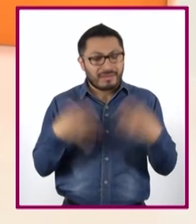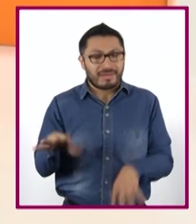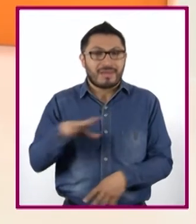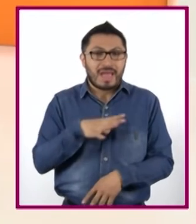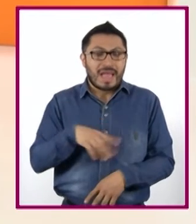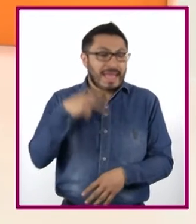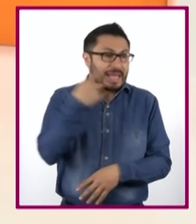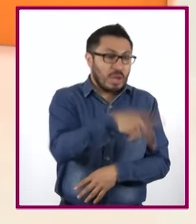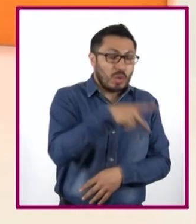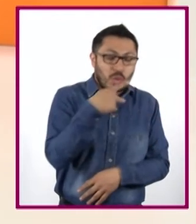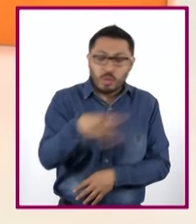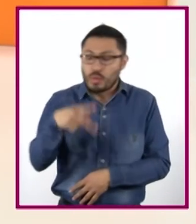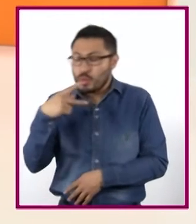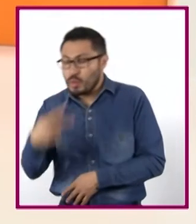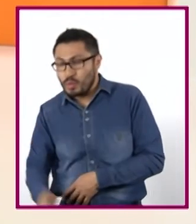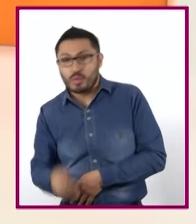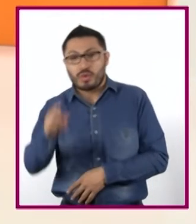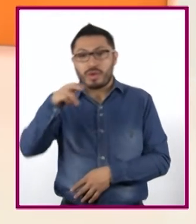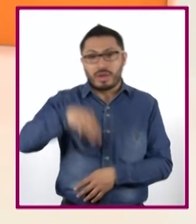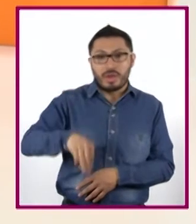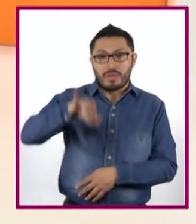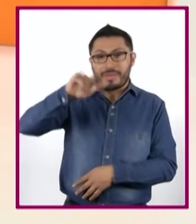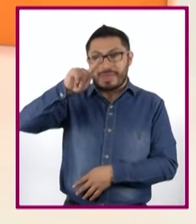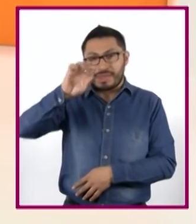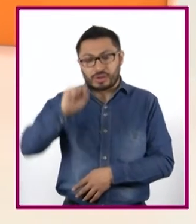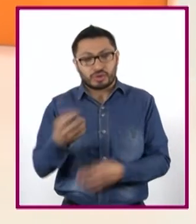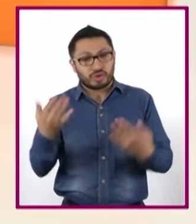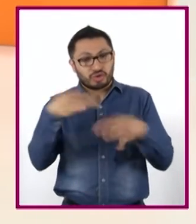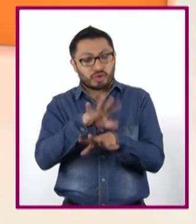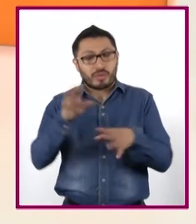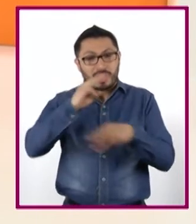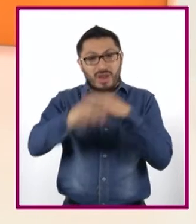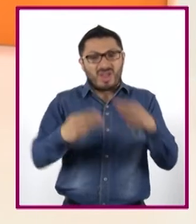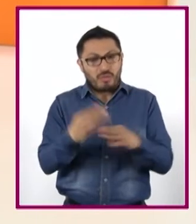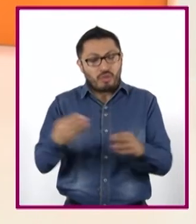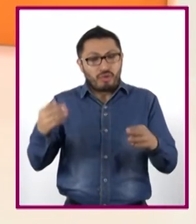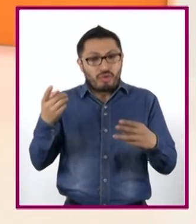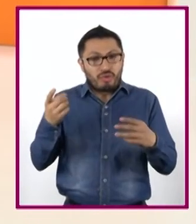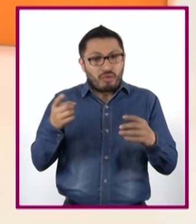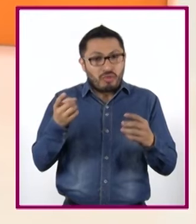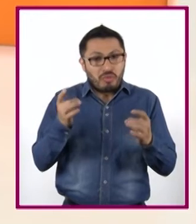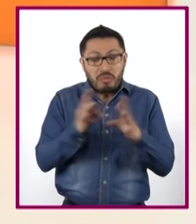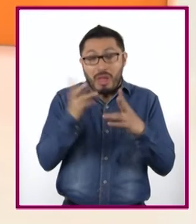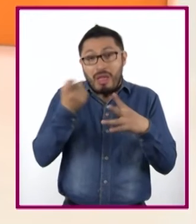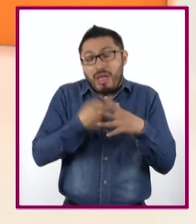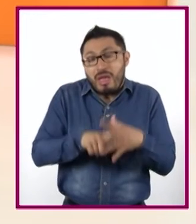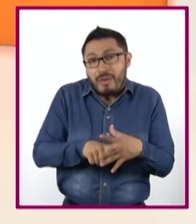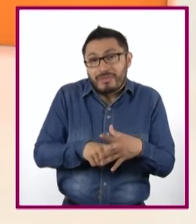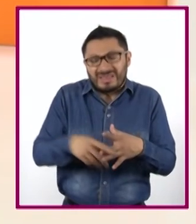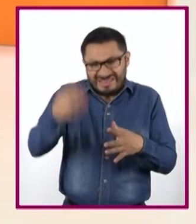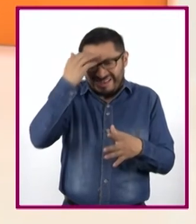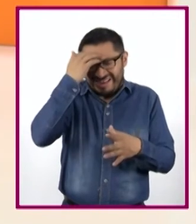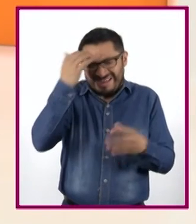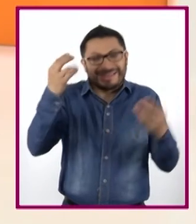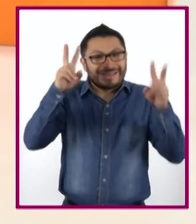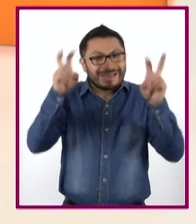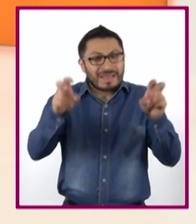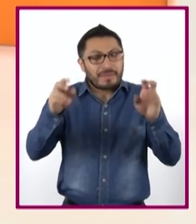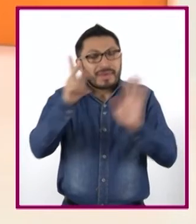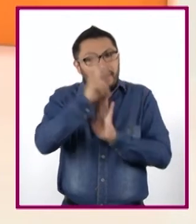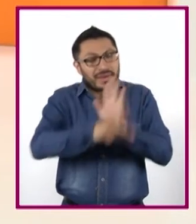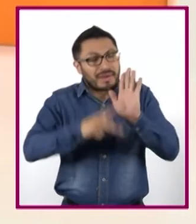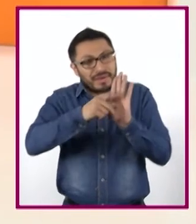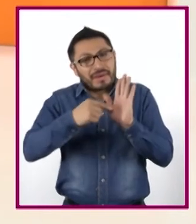propios mitos sobre el origen del mundo. Para poder conocer más de esto, les invito a ver el video